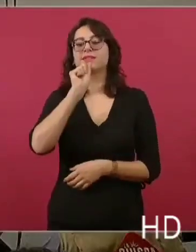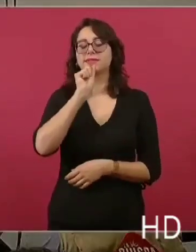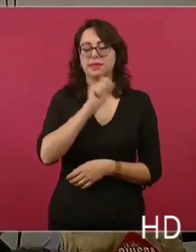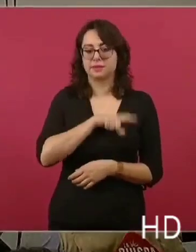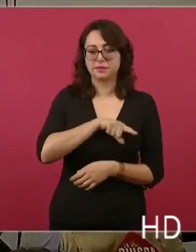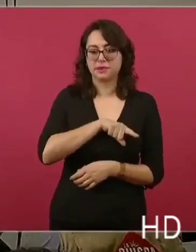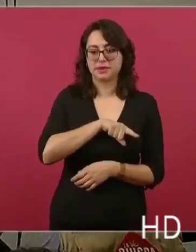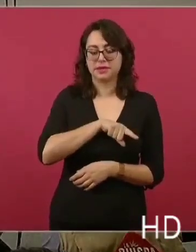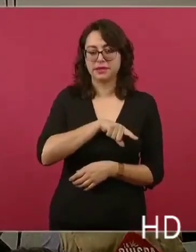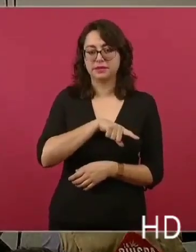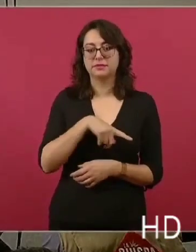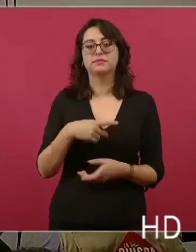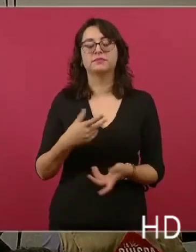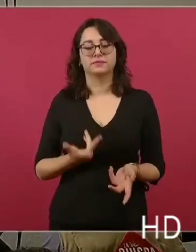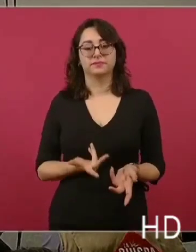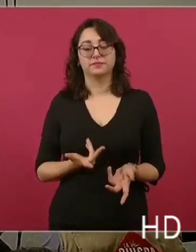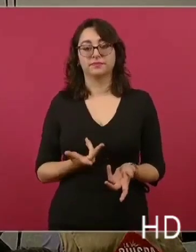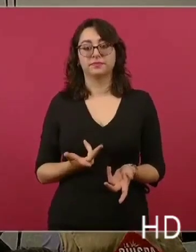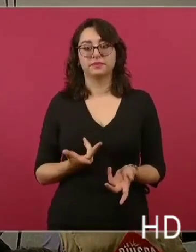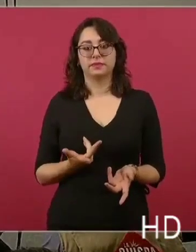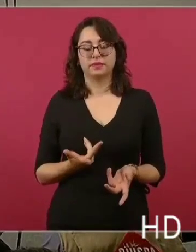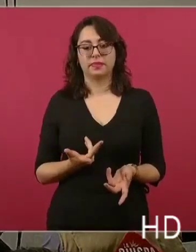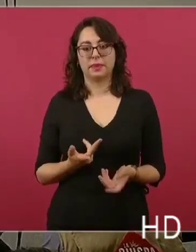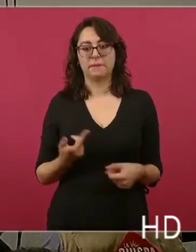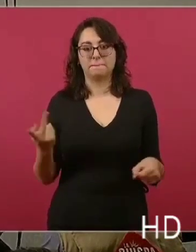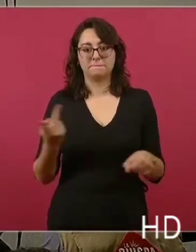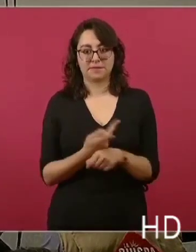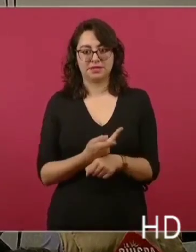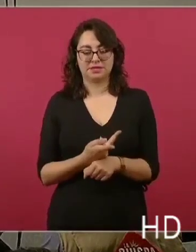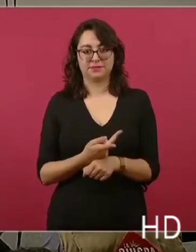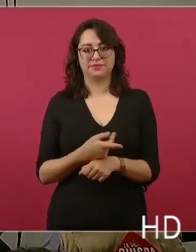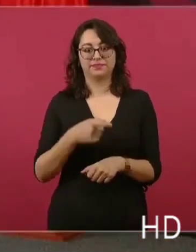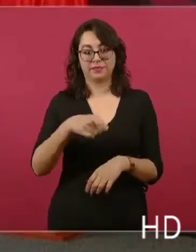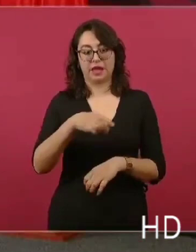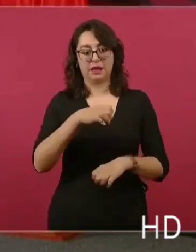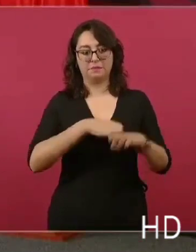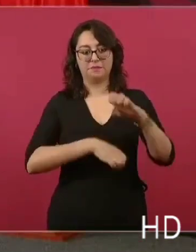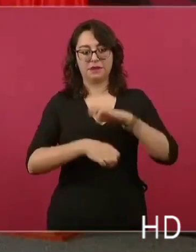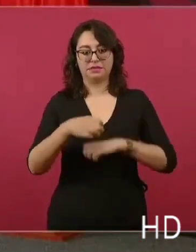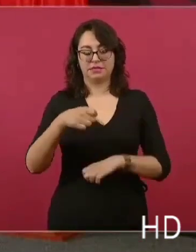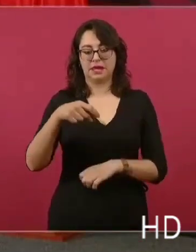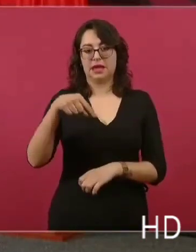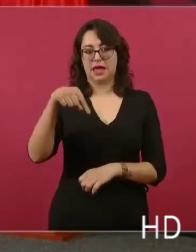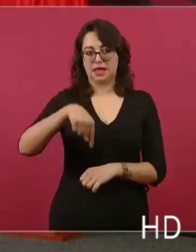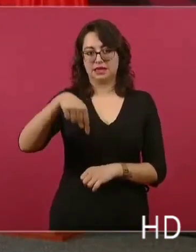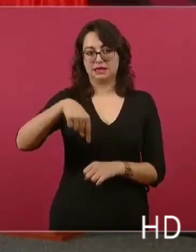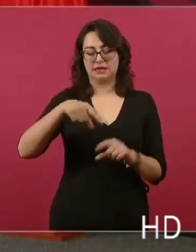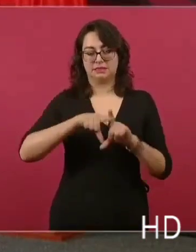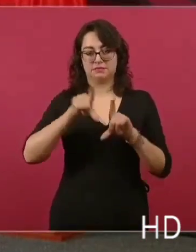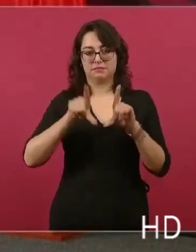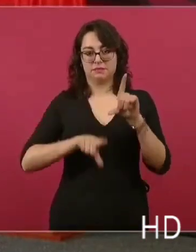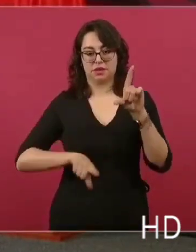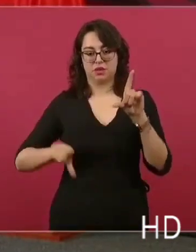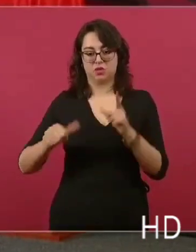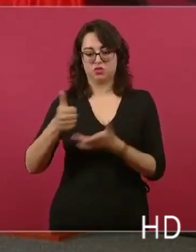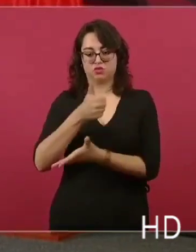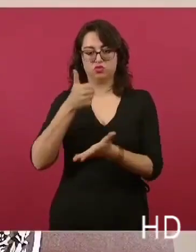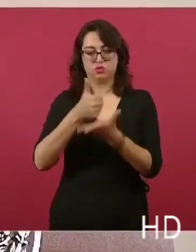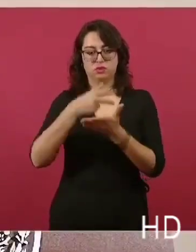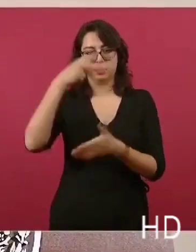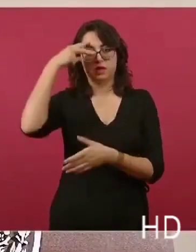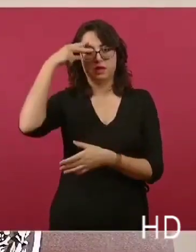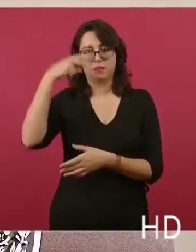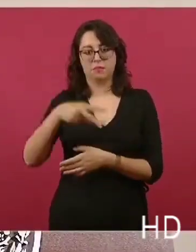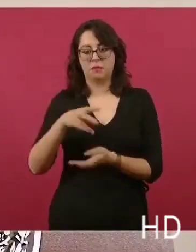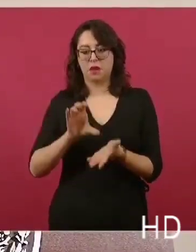Le fueron y le cobraron a la Procuraduría General de la Ciudad de México más de